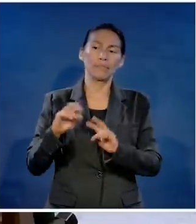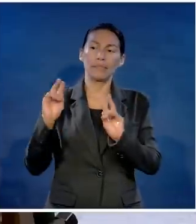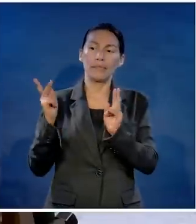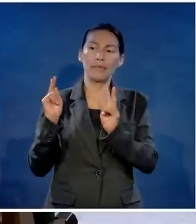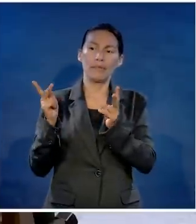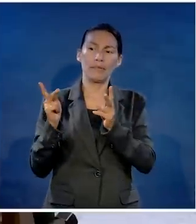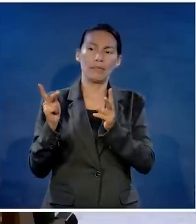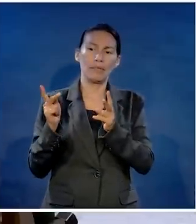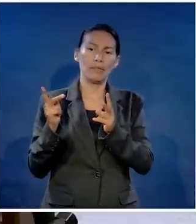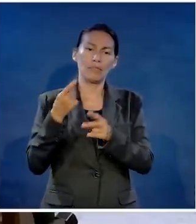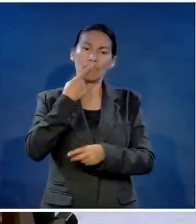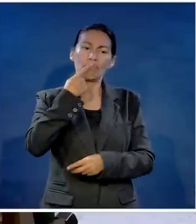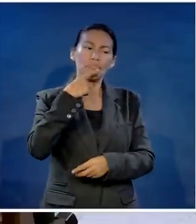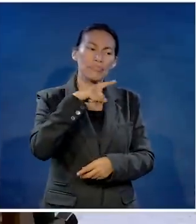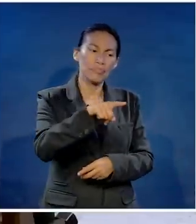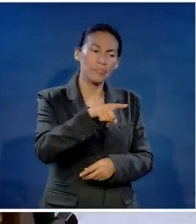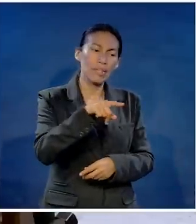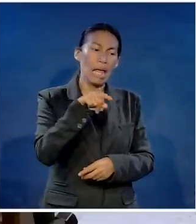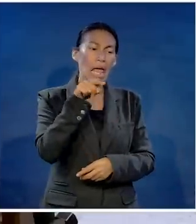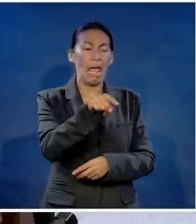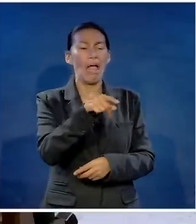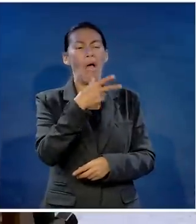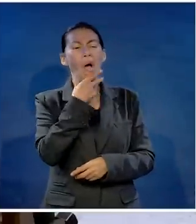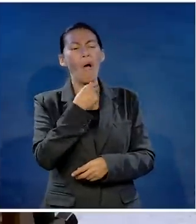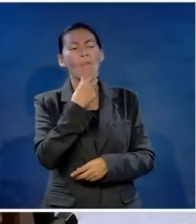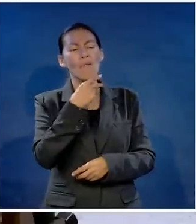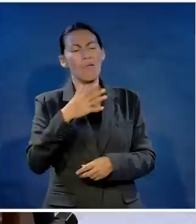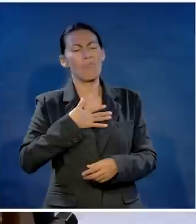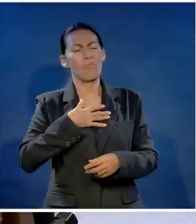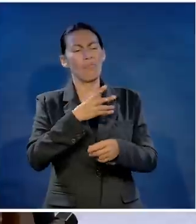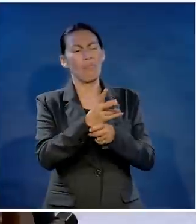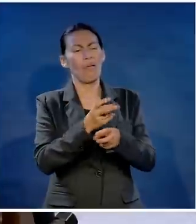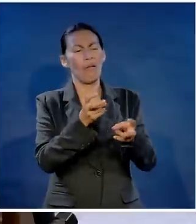lo acusó de haberle robado en la casa de al lado.